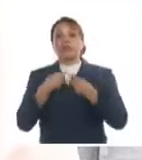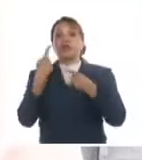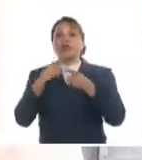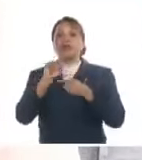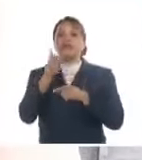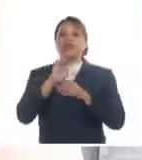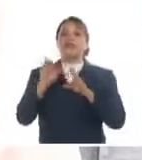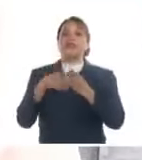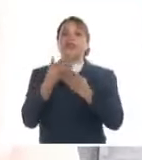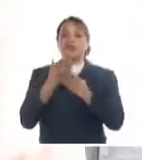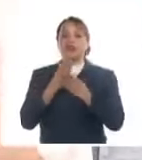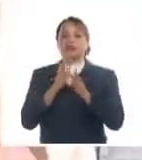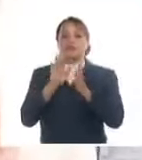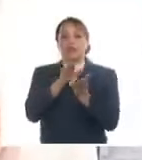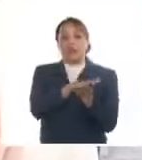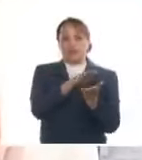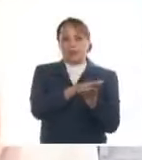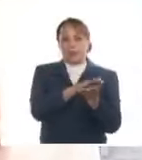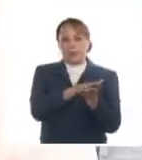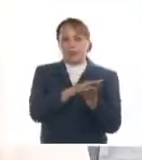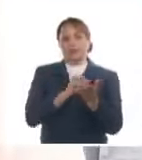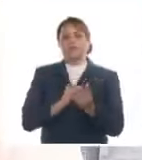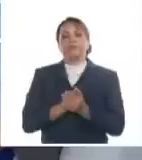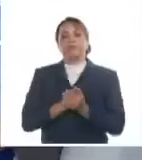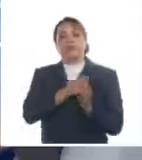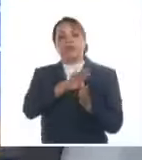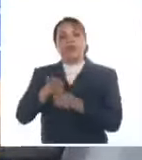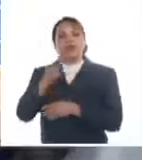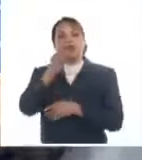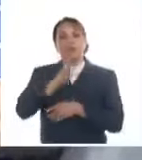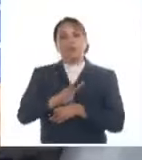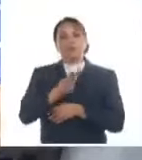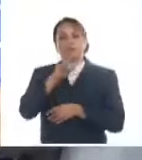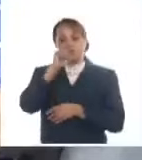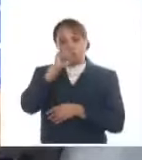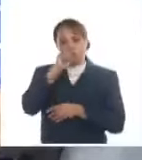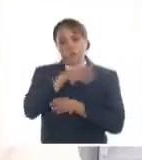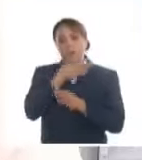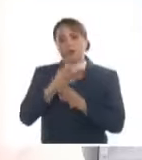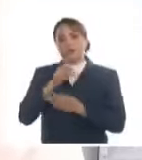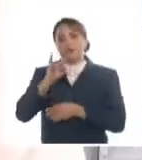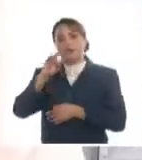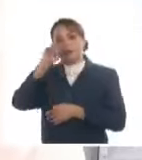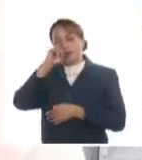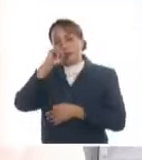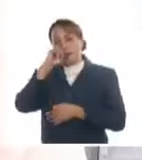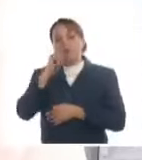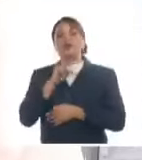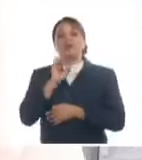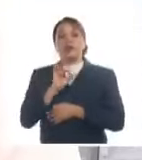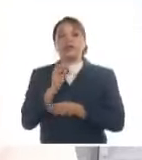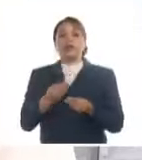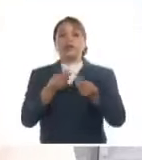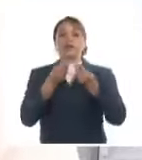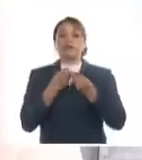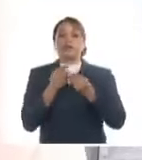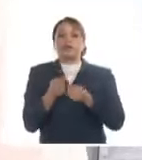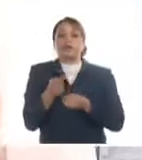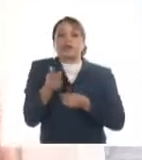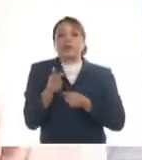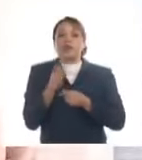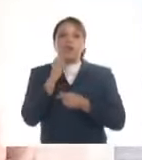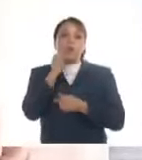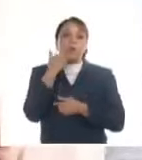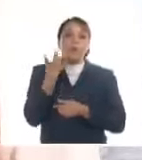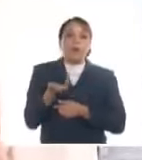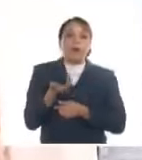días. Y los niños de dos años a seis años van a recibir un per cápita, que es lo que a veces nos preguntan,